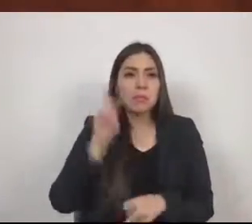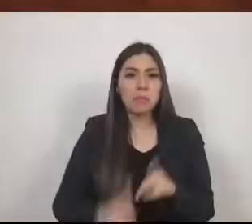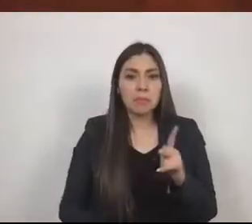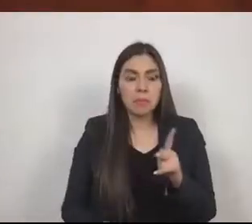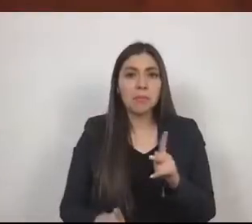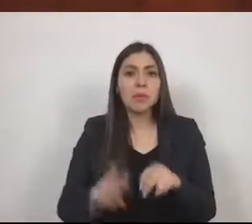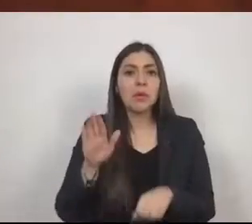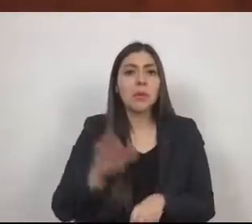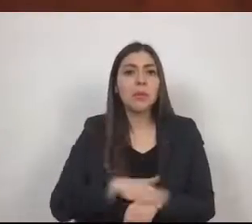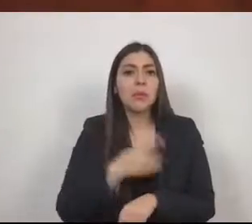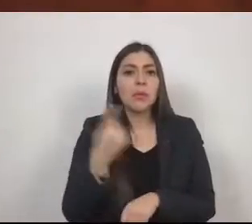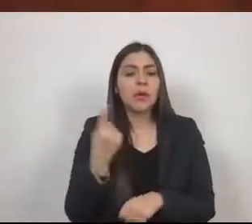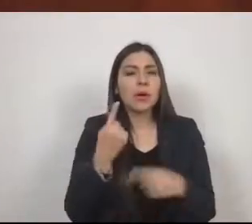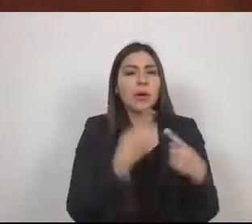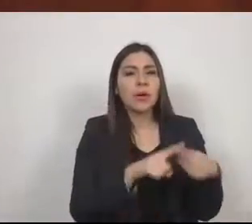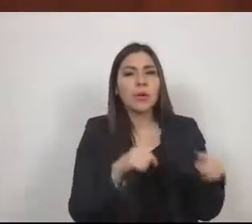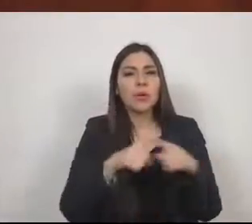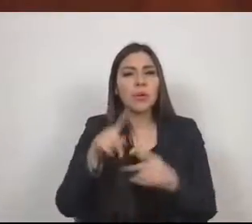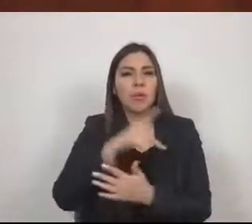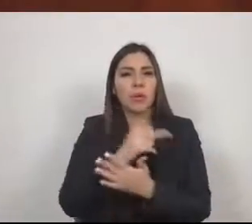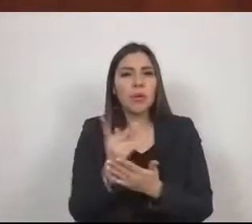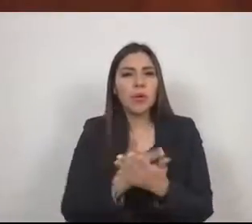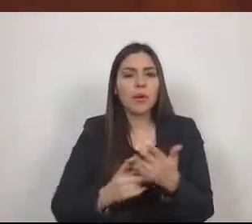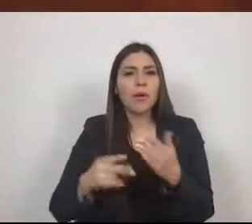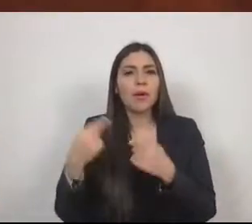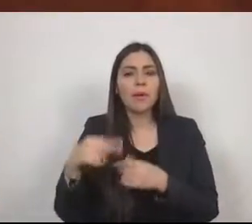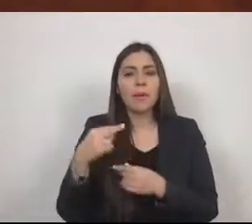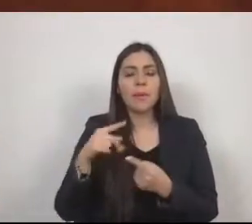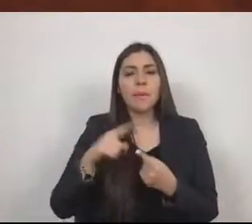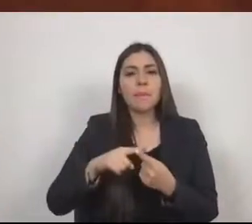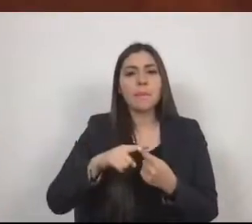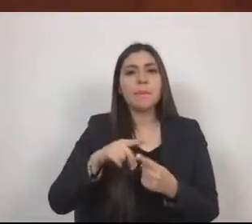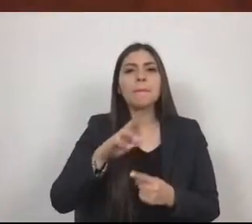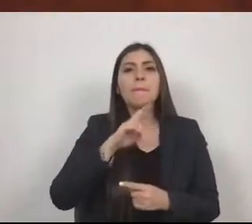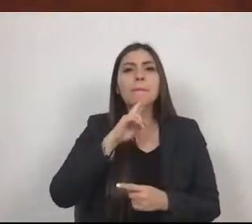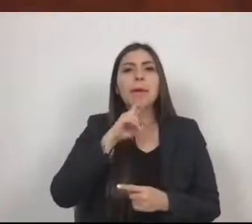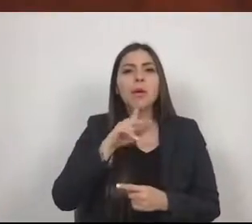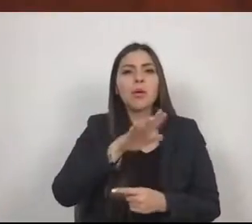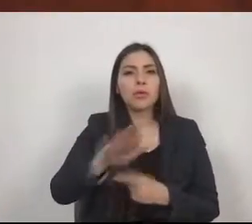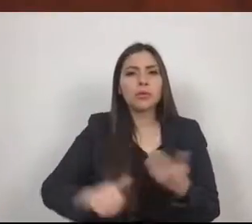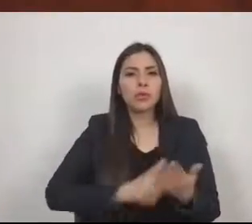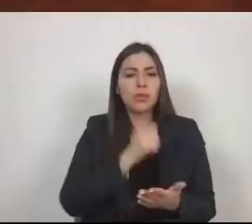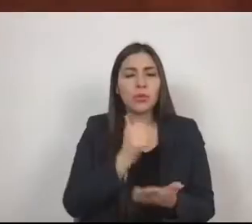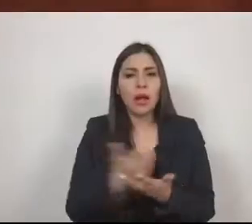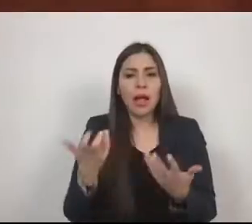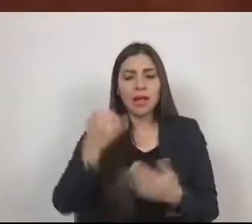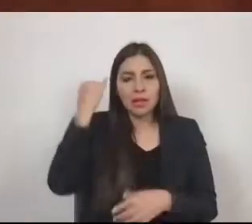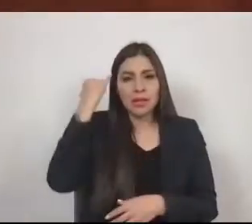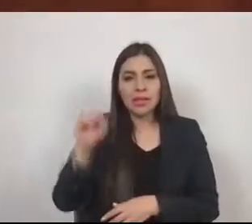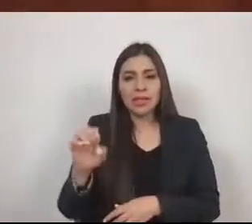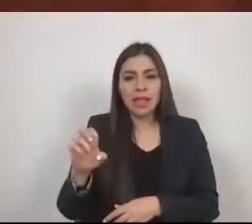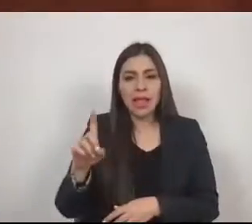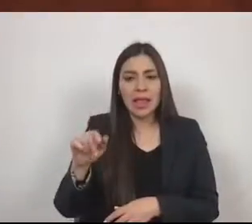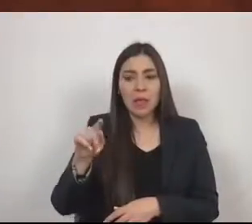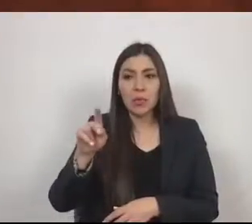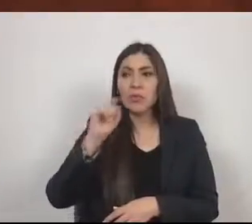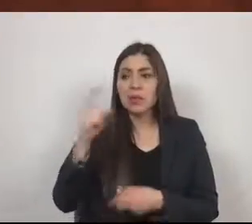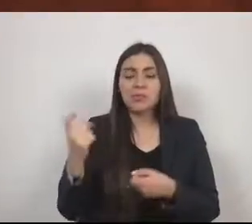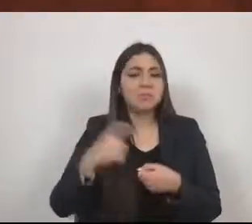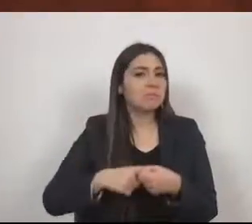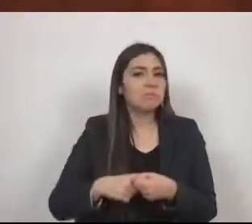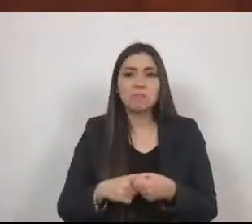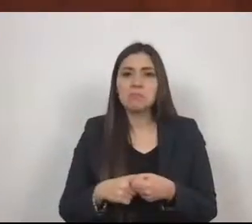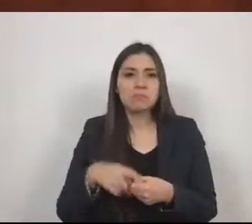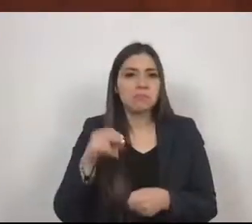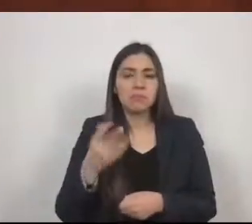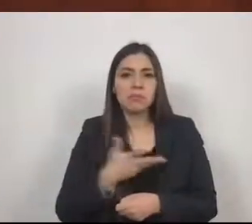a que los programas como el de mejoramiento urbano de Sedatu no los considera, perdiéndose la oportunidad